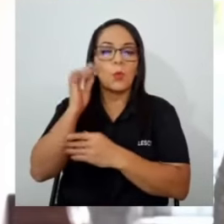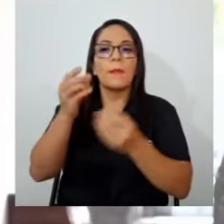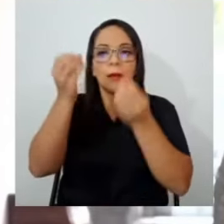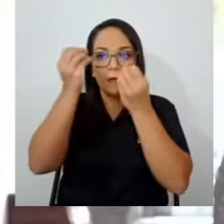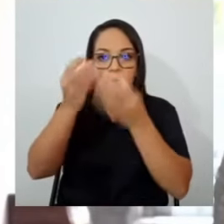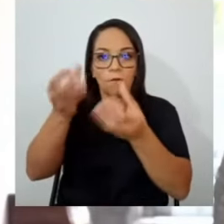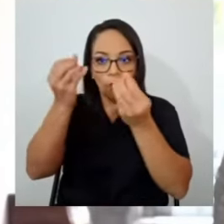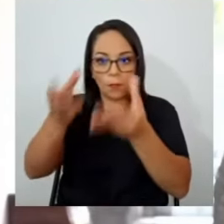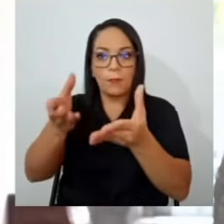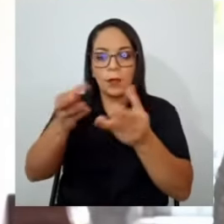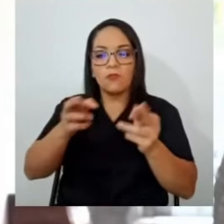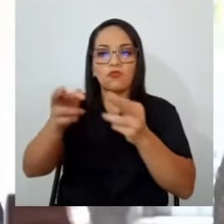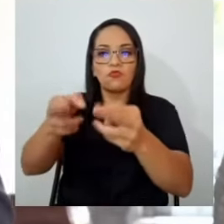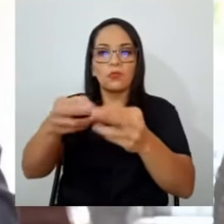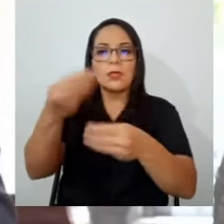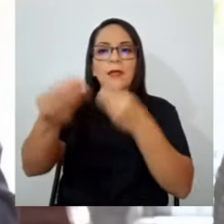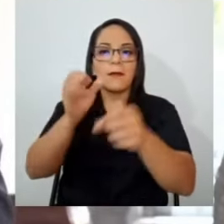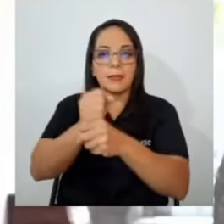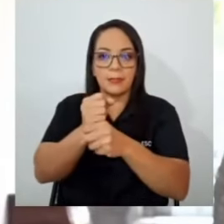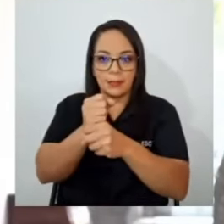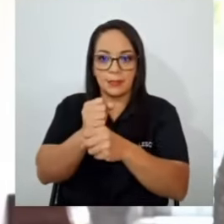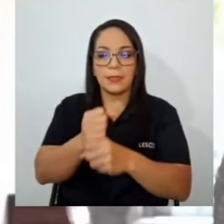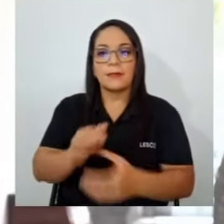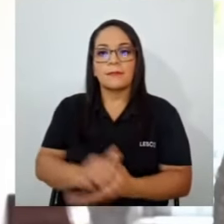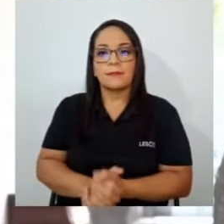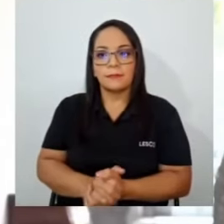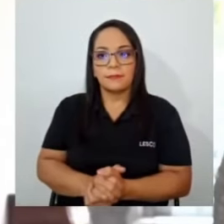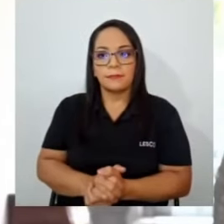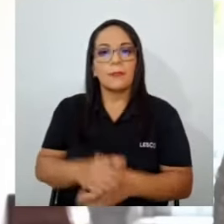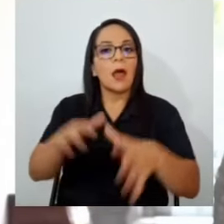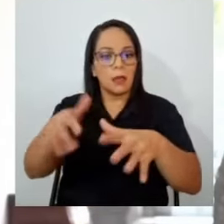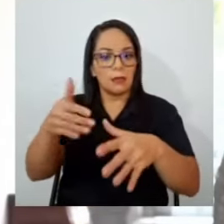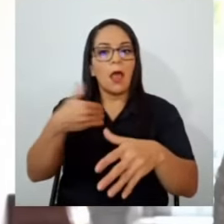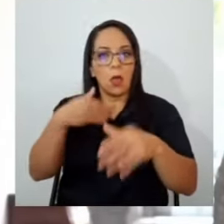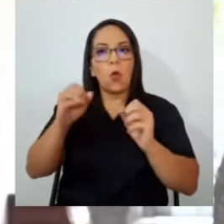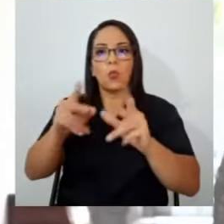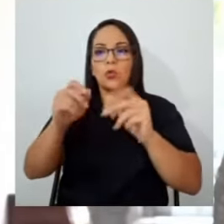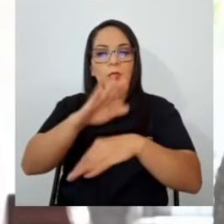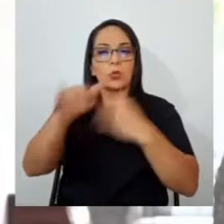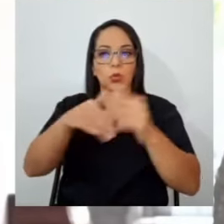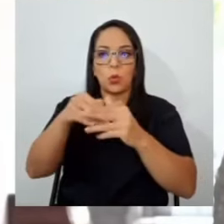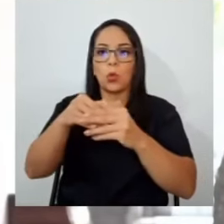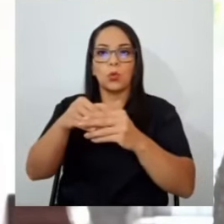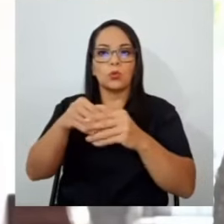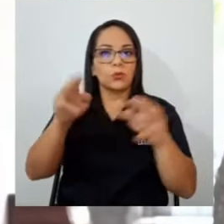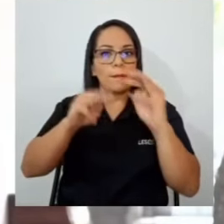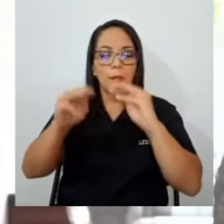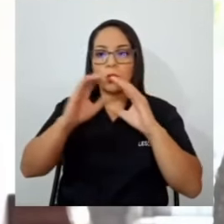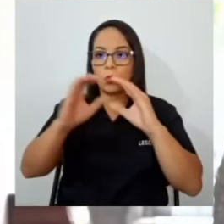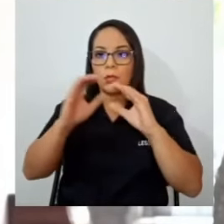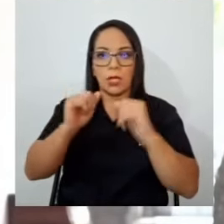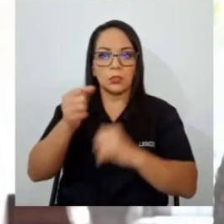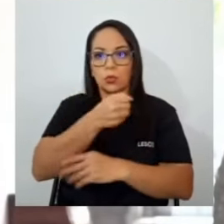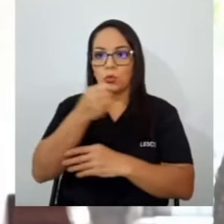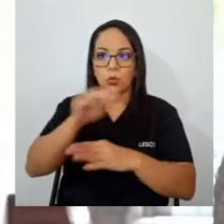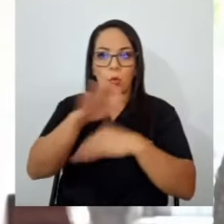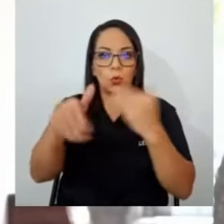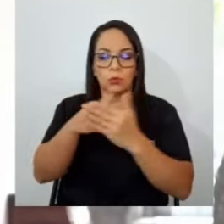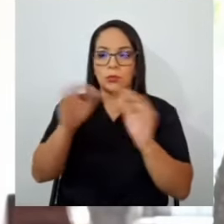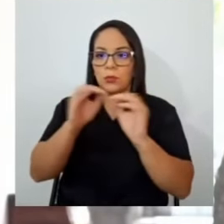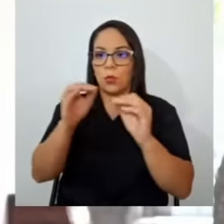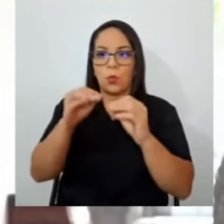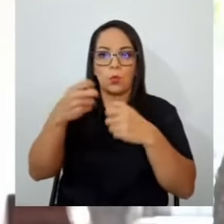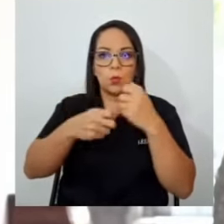una ruta donde cabe el espacio para todos sin que haya ningún tipo de problema ni